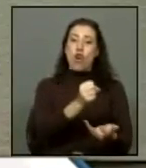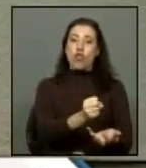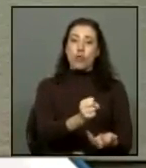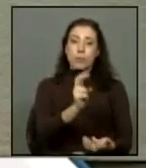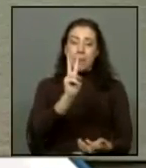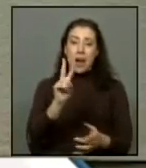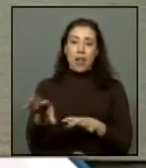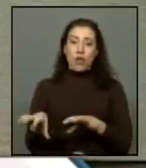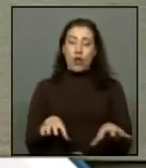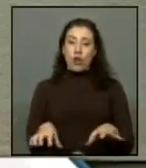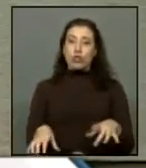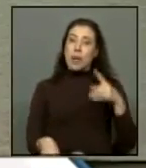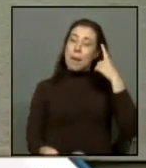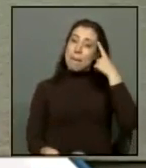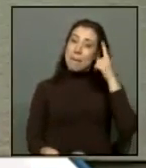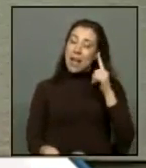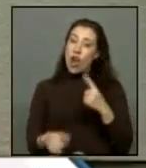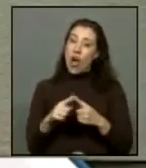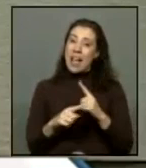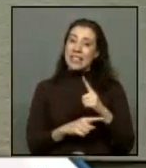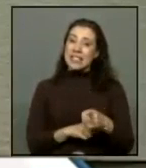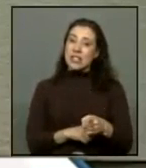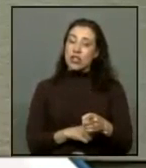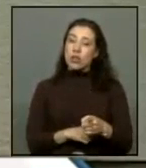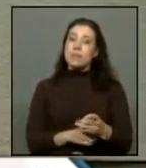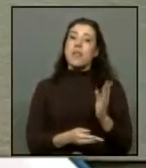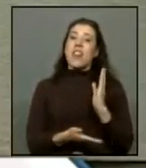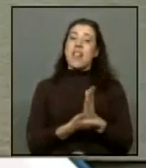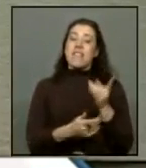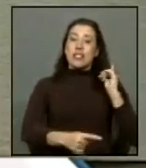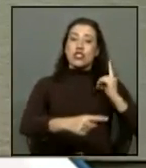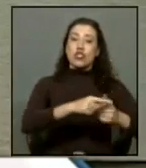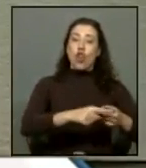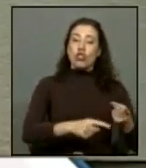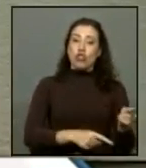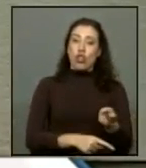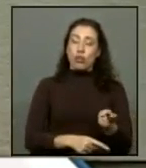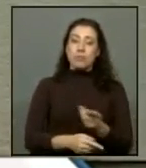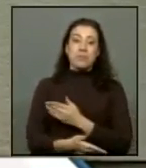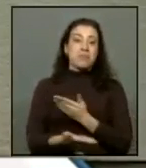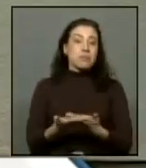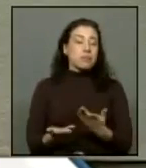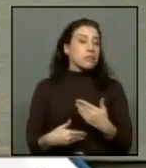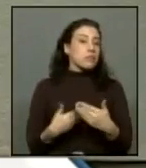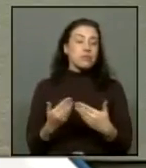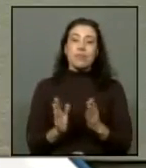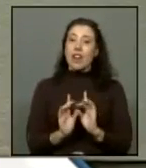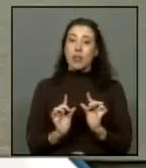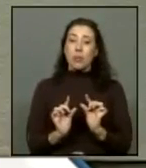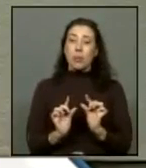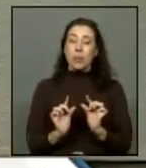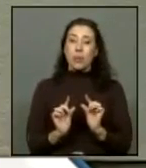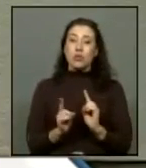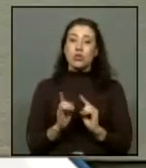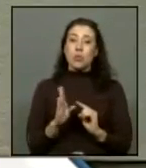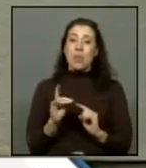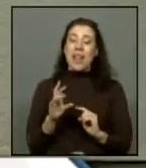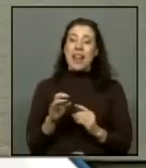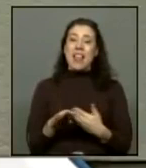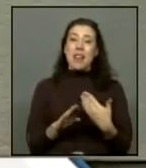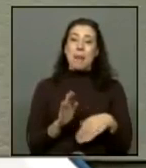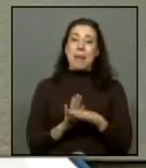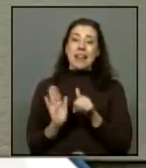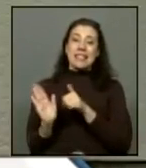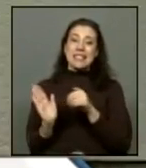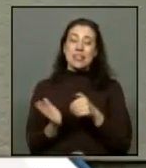ambas cosas, pero puso como condición una asociatividad. A la fecha no se ha avanzado mucho. La subdera ha traspasado más